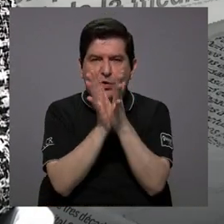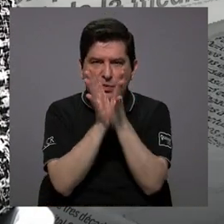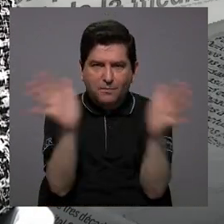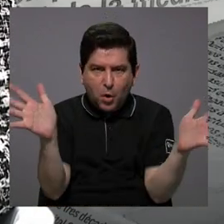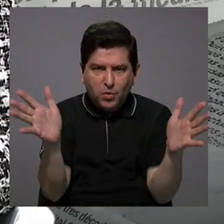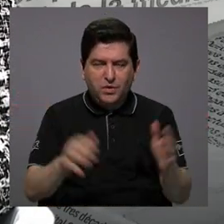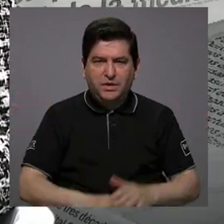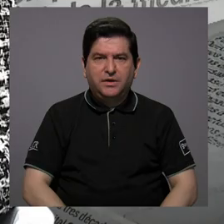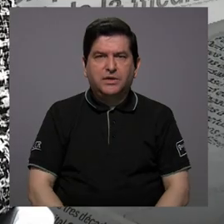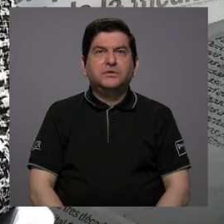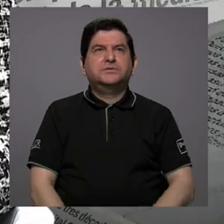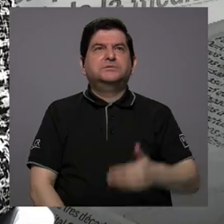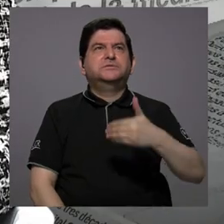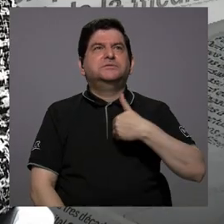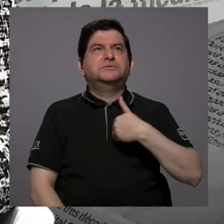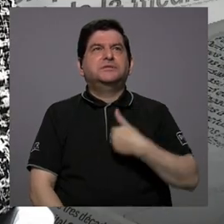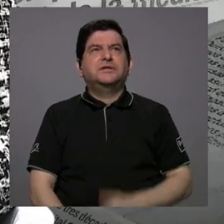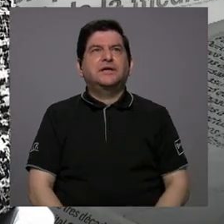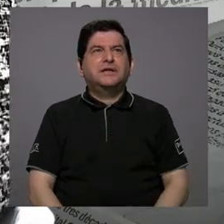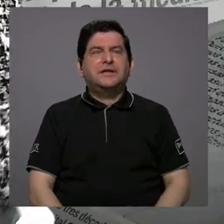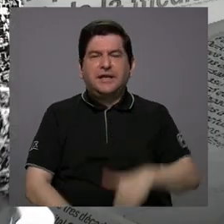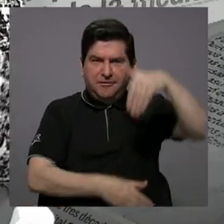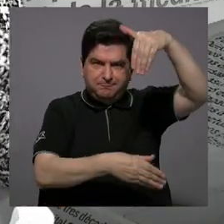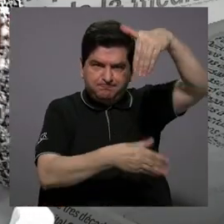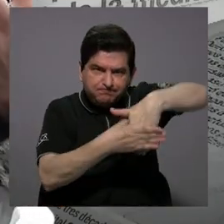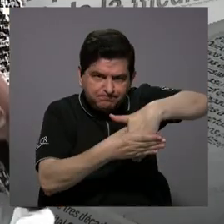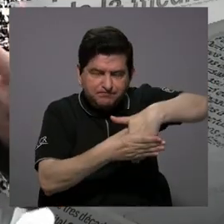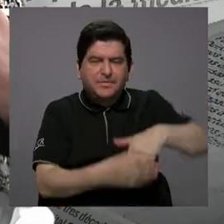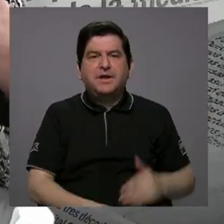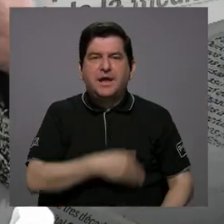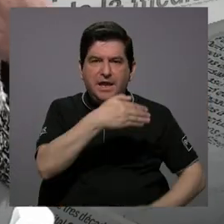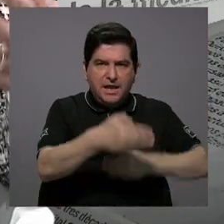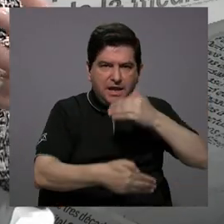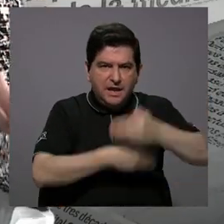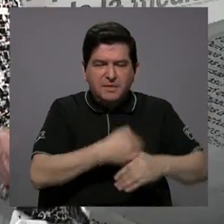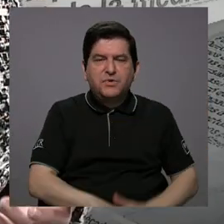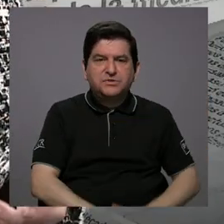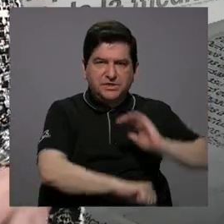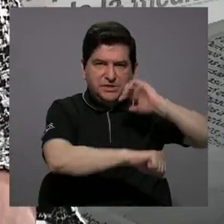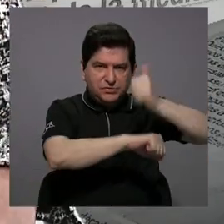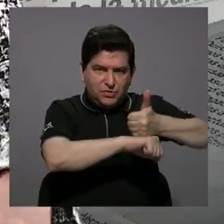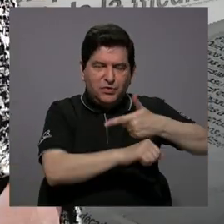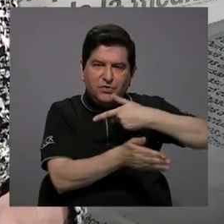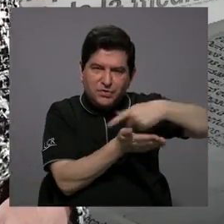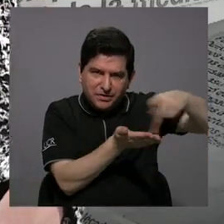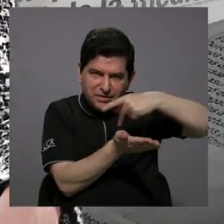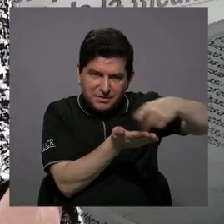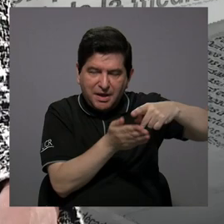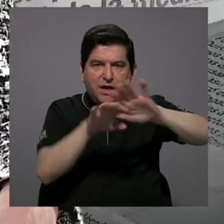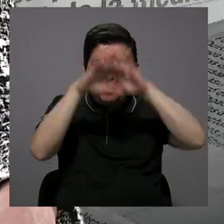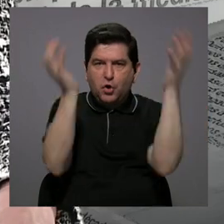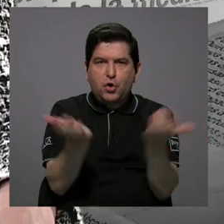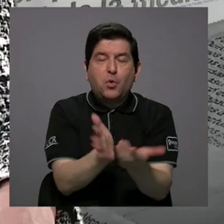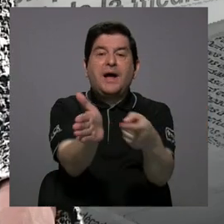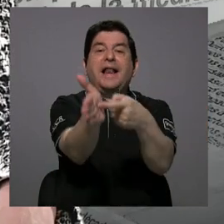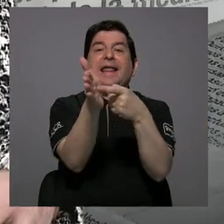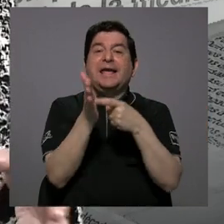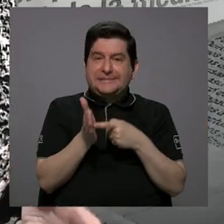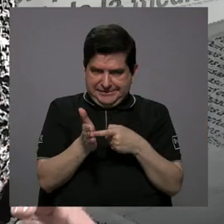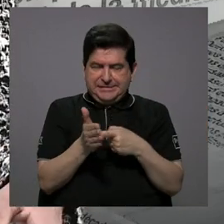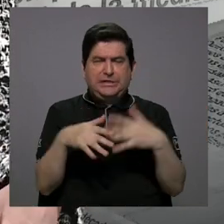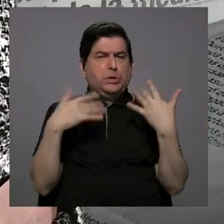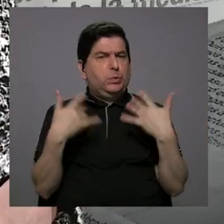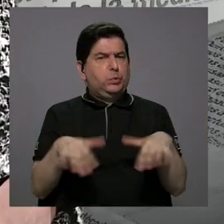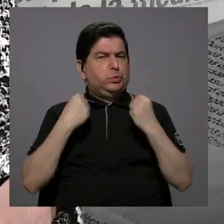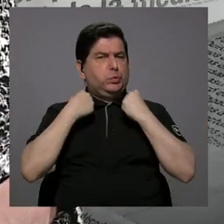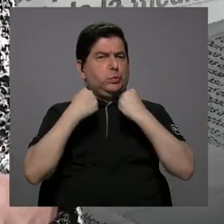una intervención dentro del ejercicio de conformación de salarios globales que exige muy